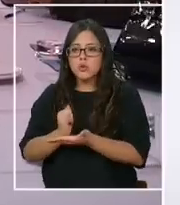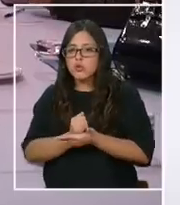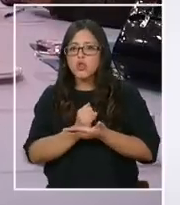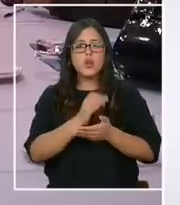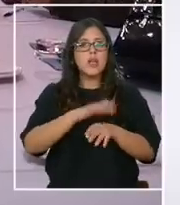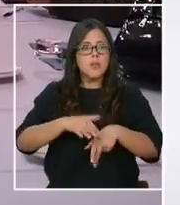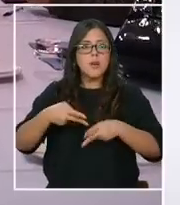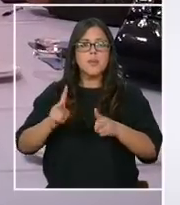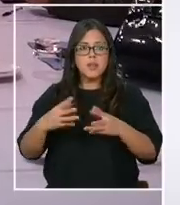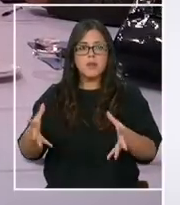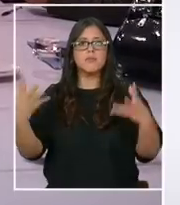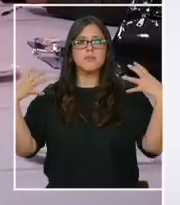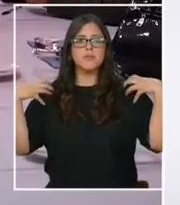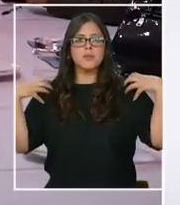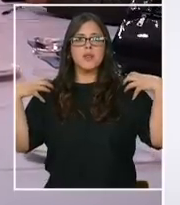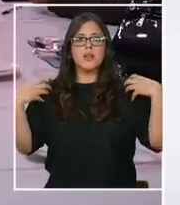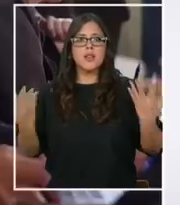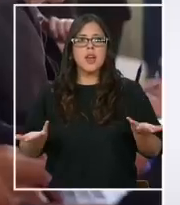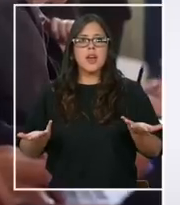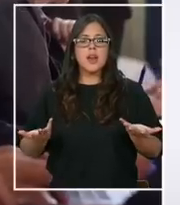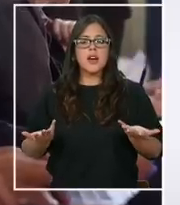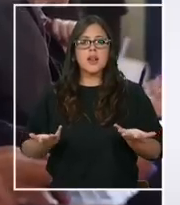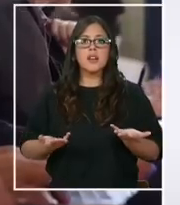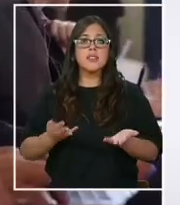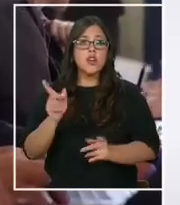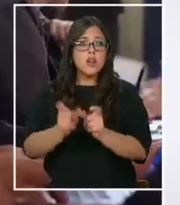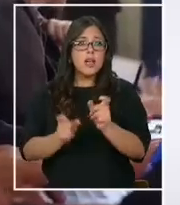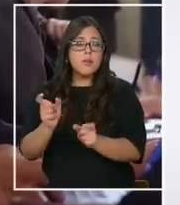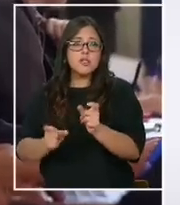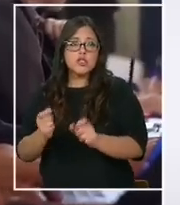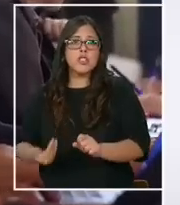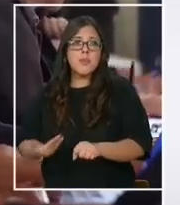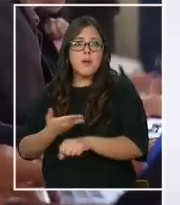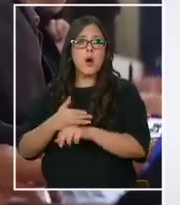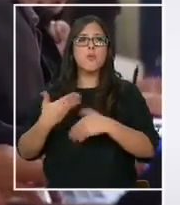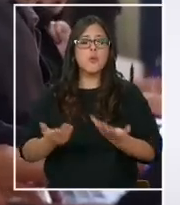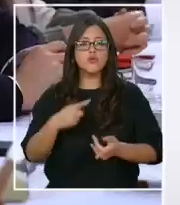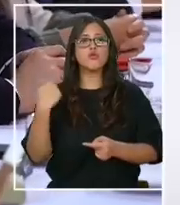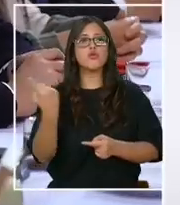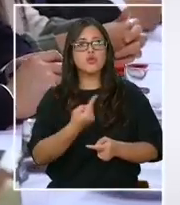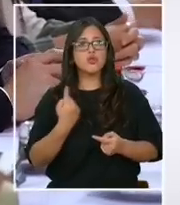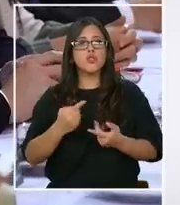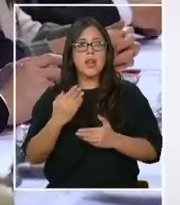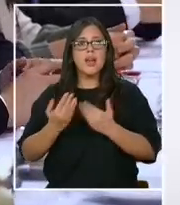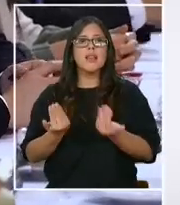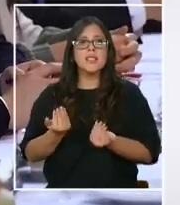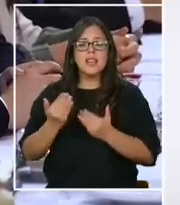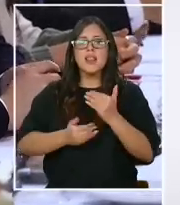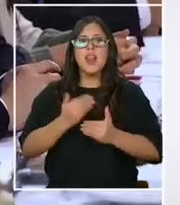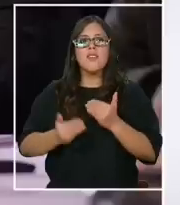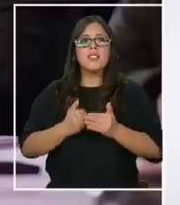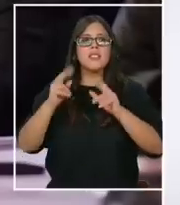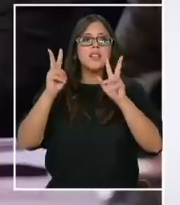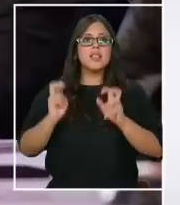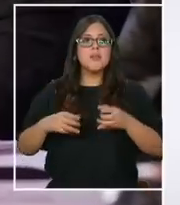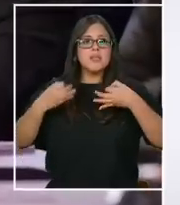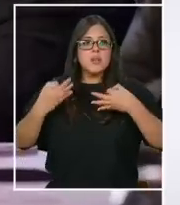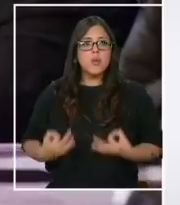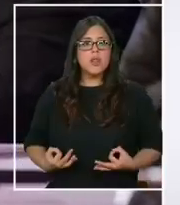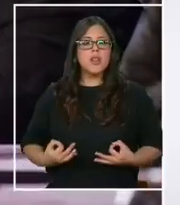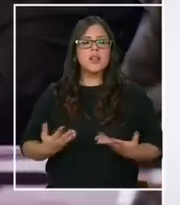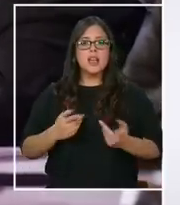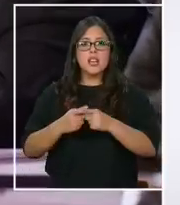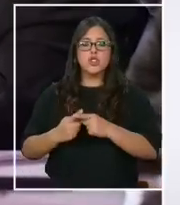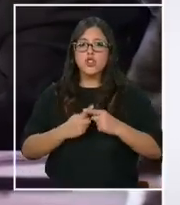efectivamente hacernos cargo de demandas sentidas de la sociedad chilena. Por eso hemos planteado la necesidad de avanzar en el ámbito de la seguridad social,